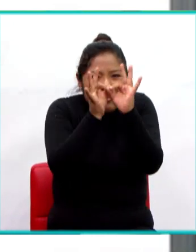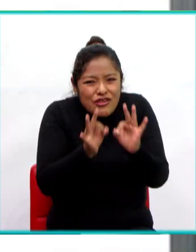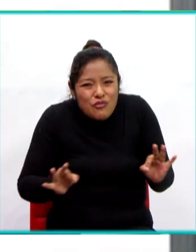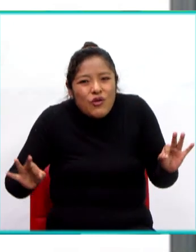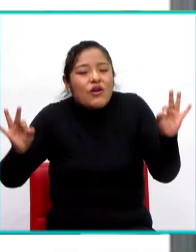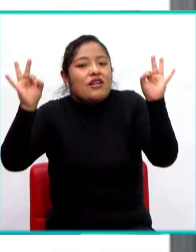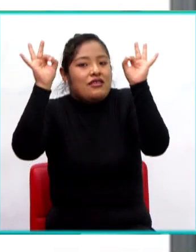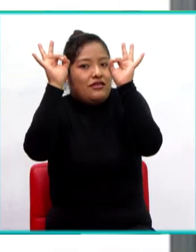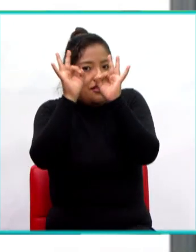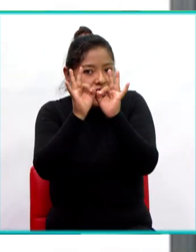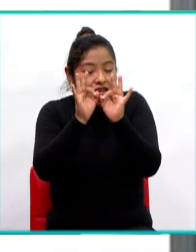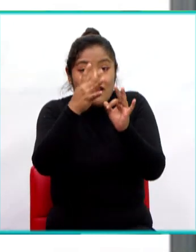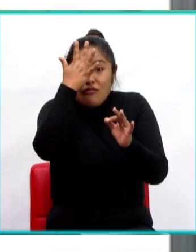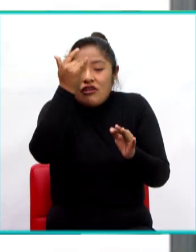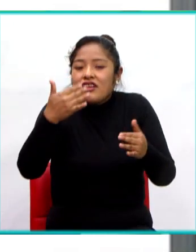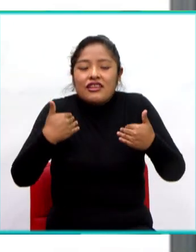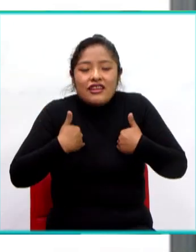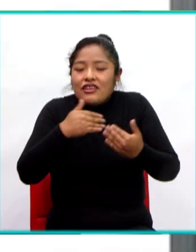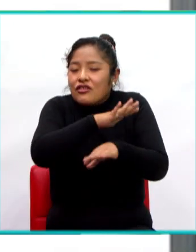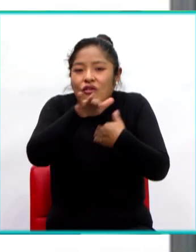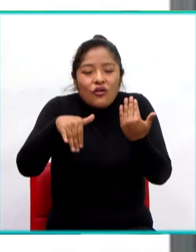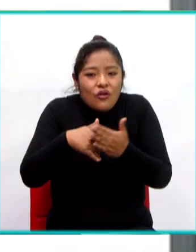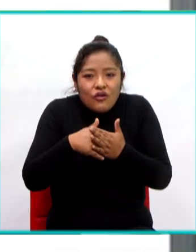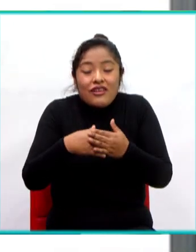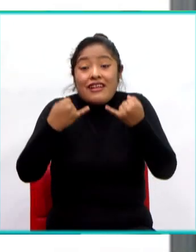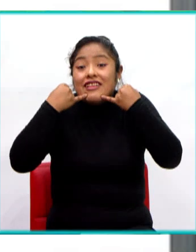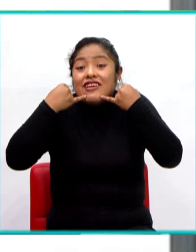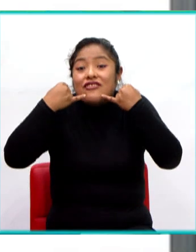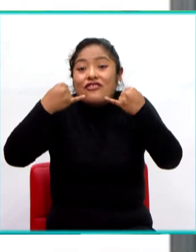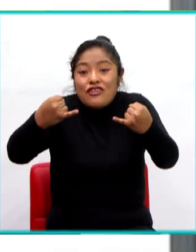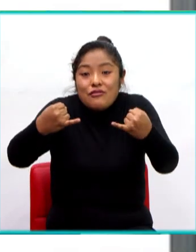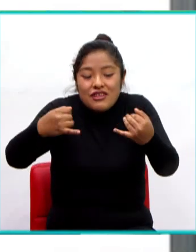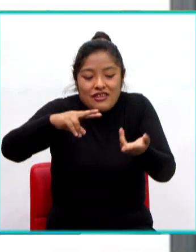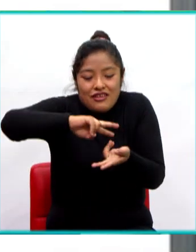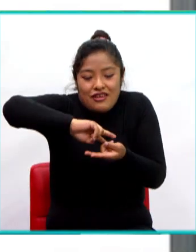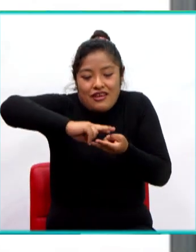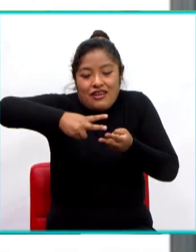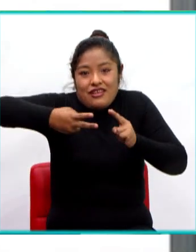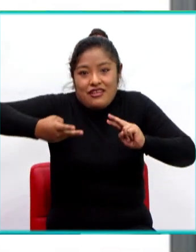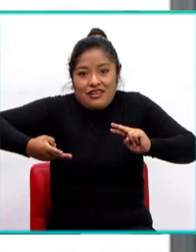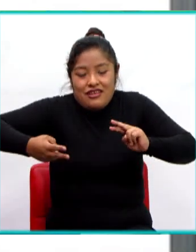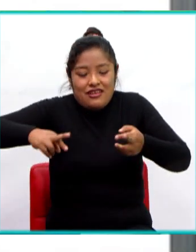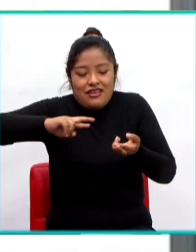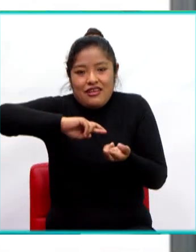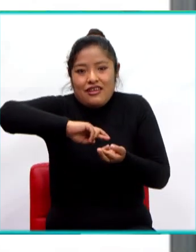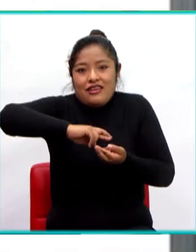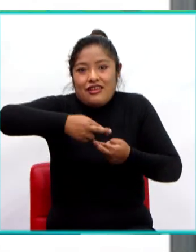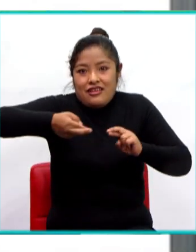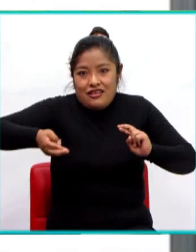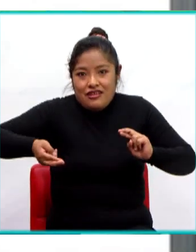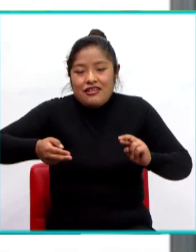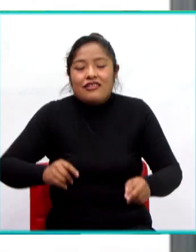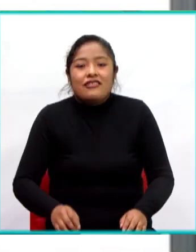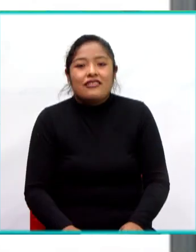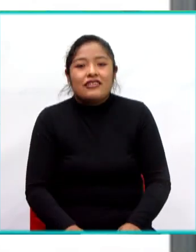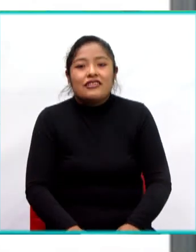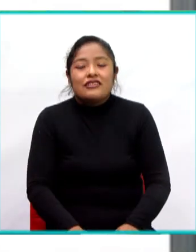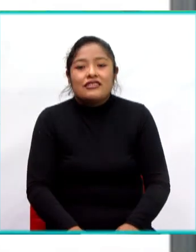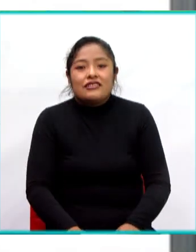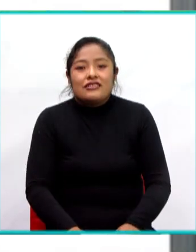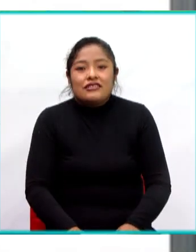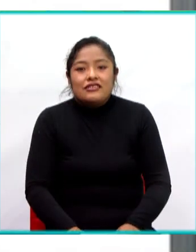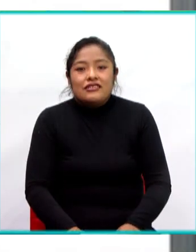ya que contiene la información genética, el ADN y el ARN. Vayamos, punto número dos,